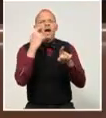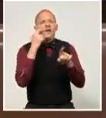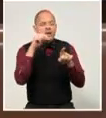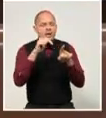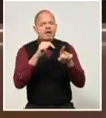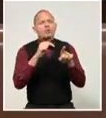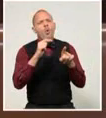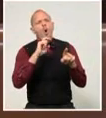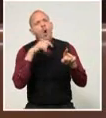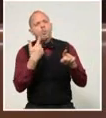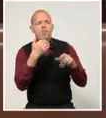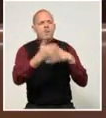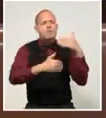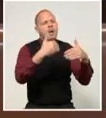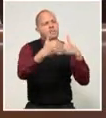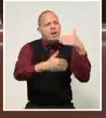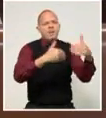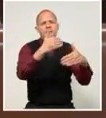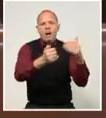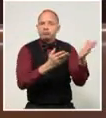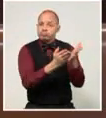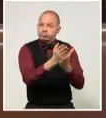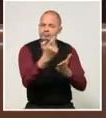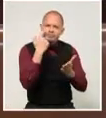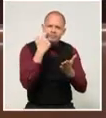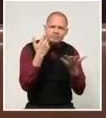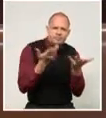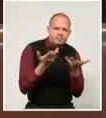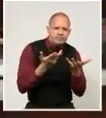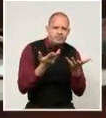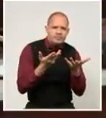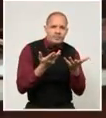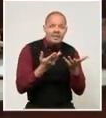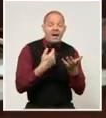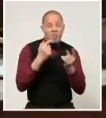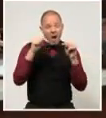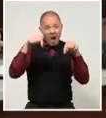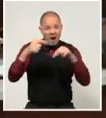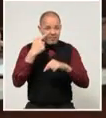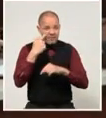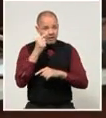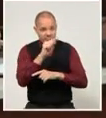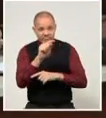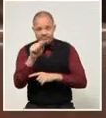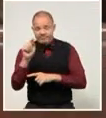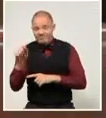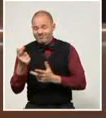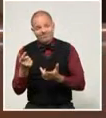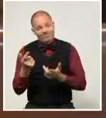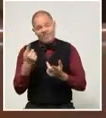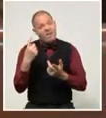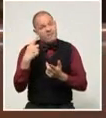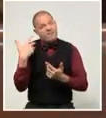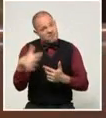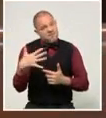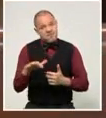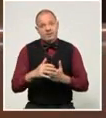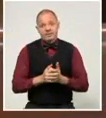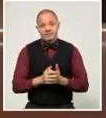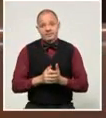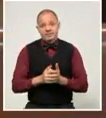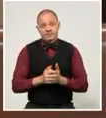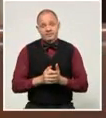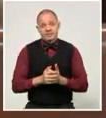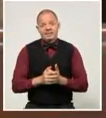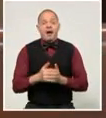de producción y de cadena de suministros. Hoy esto es una insuficiencia que tenemos. Hay que desarrollar entonces, evidentemente,